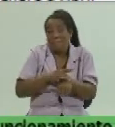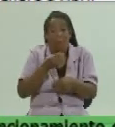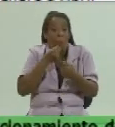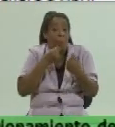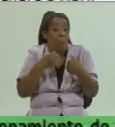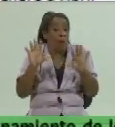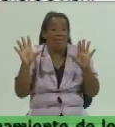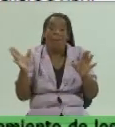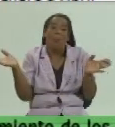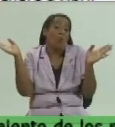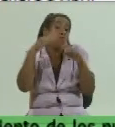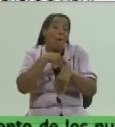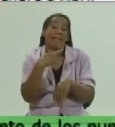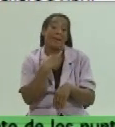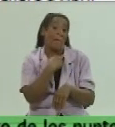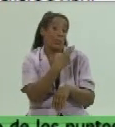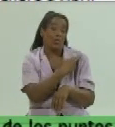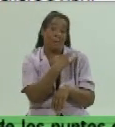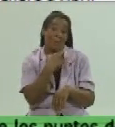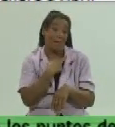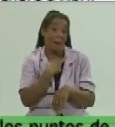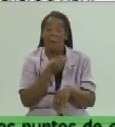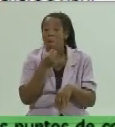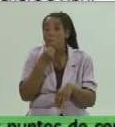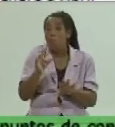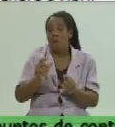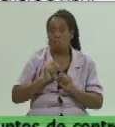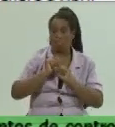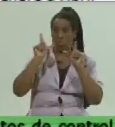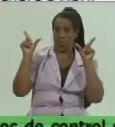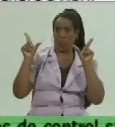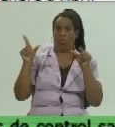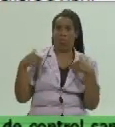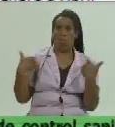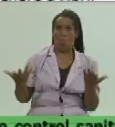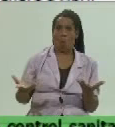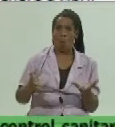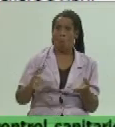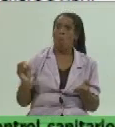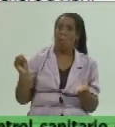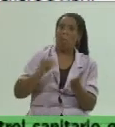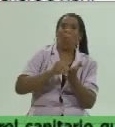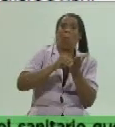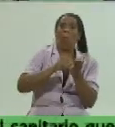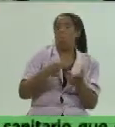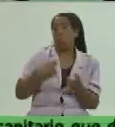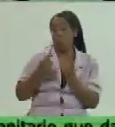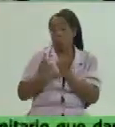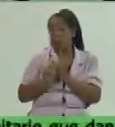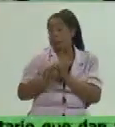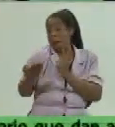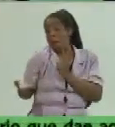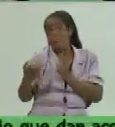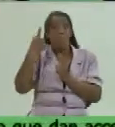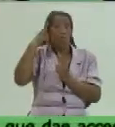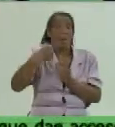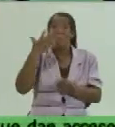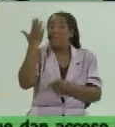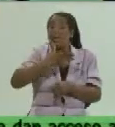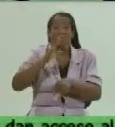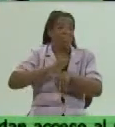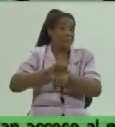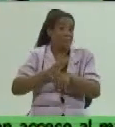irresponsabilidad y hay casos que nos puede sorprender como estamos aquí y no sabemos quién pueda tenerlo y ninguno de nosotros